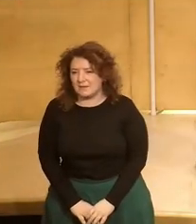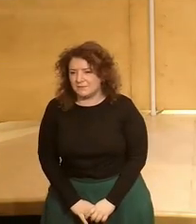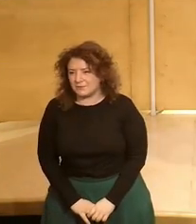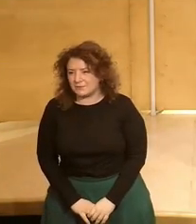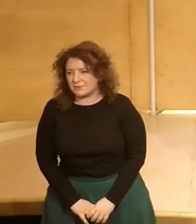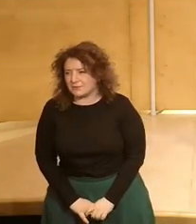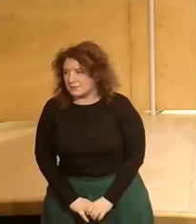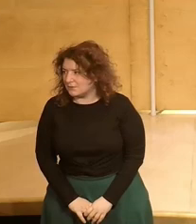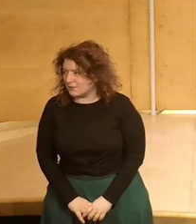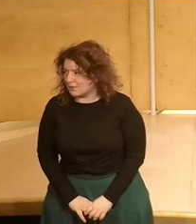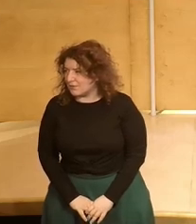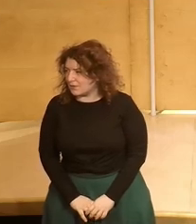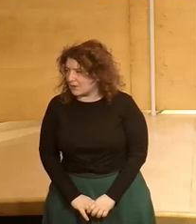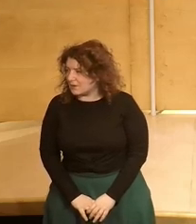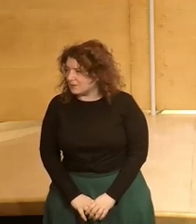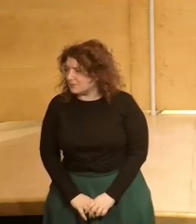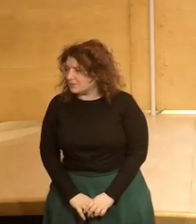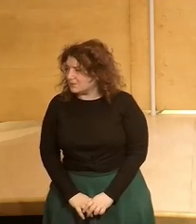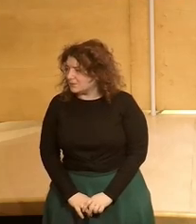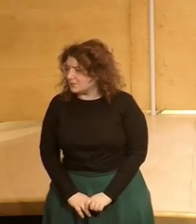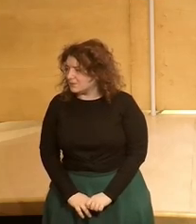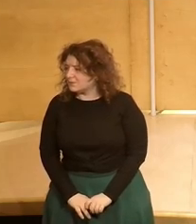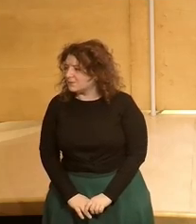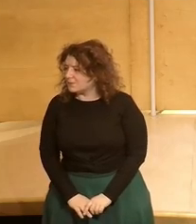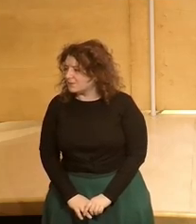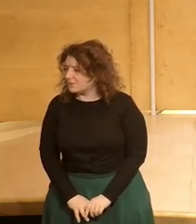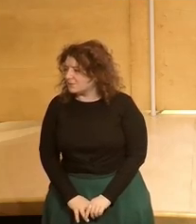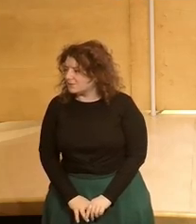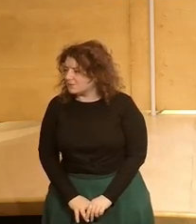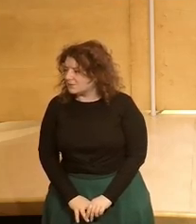Antes no sabía, me imaginaba que eras Gonzalo pero no estaba segura.